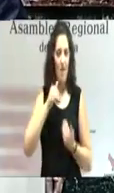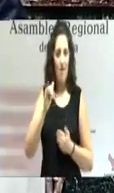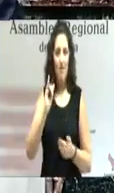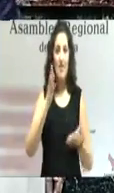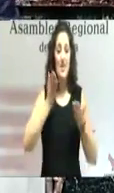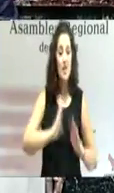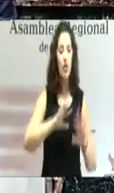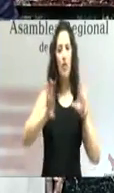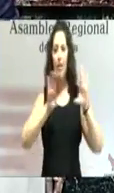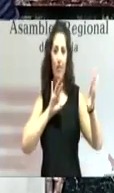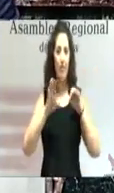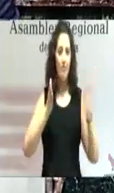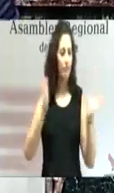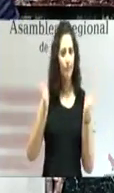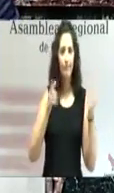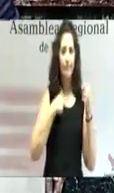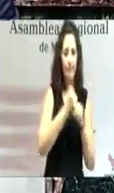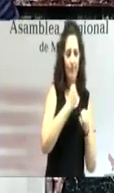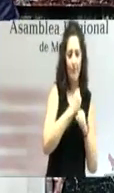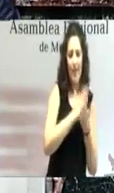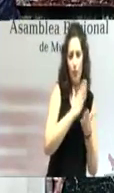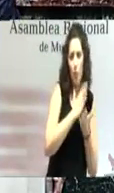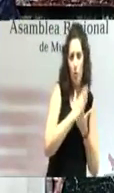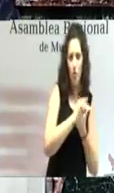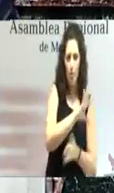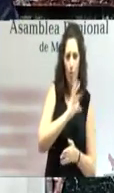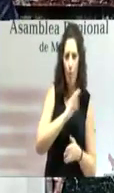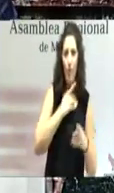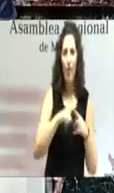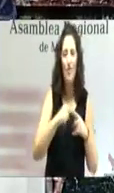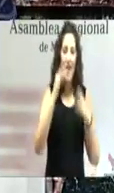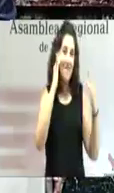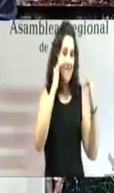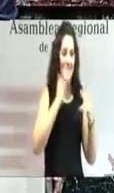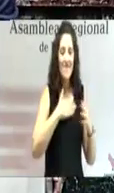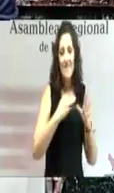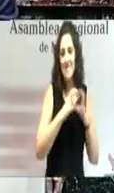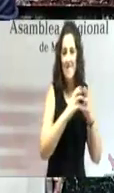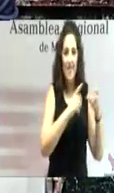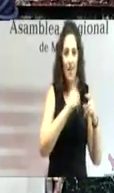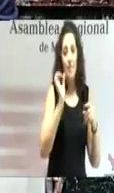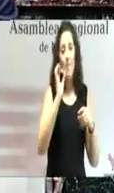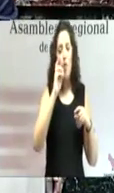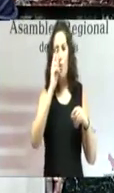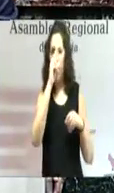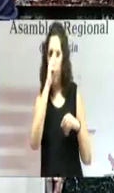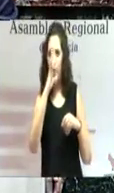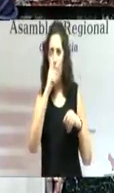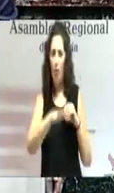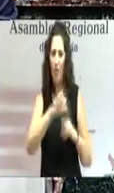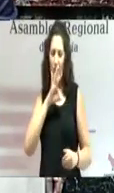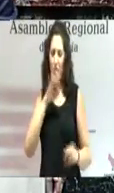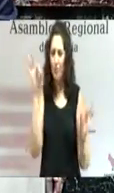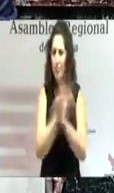elegir entre unos estudios con los que desarrollar sus inquietudes, pero preocupados por si con ellos estarían tomando una decisión